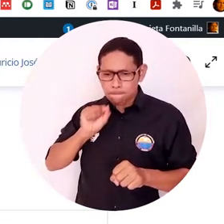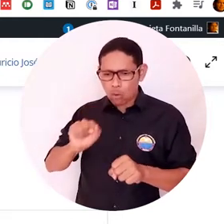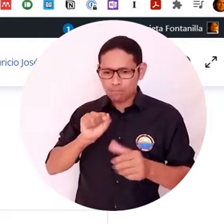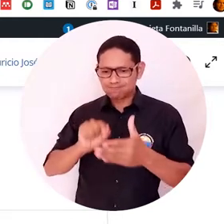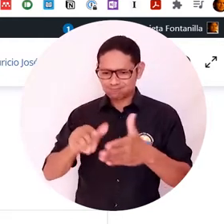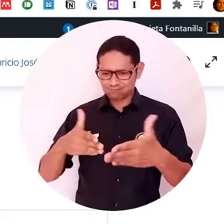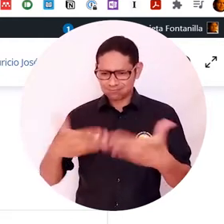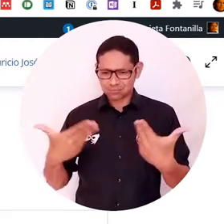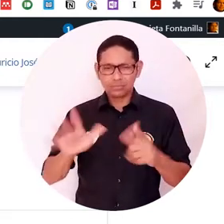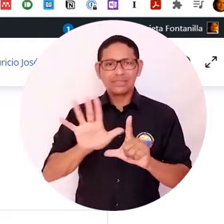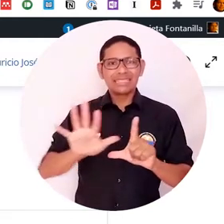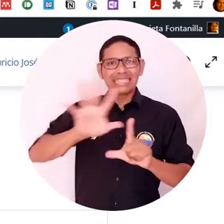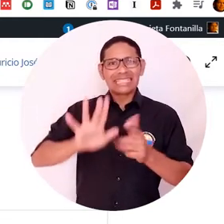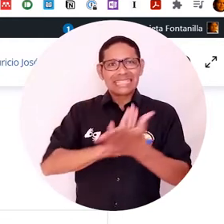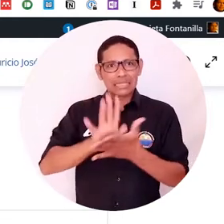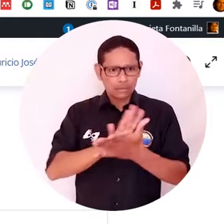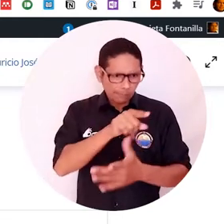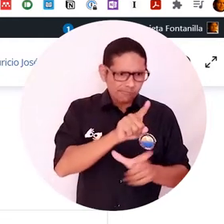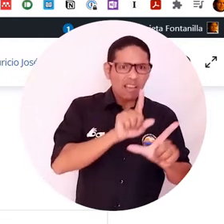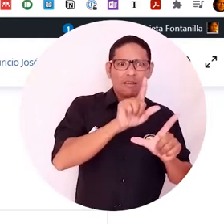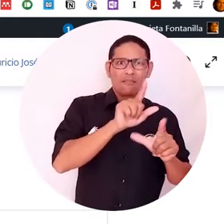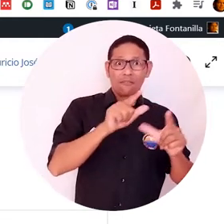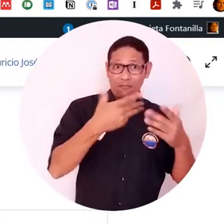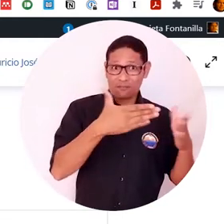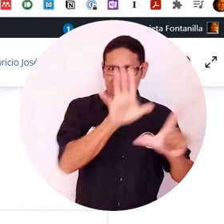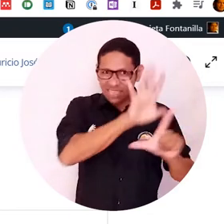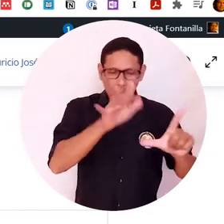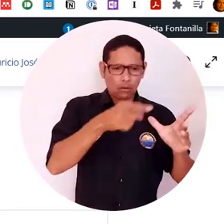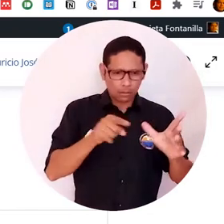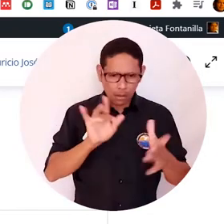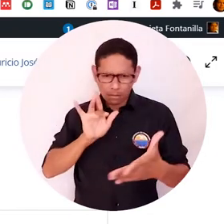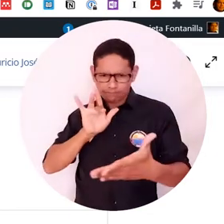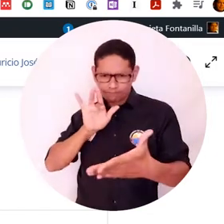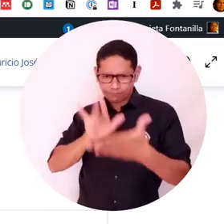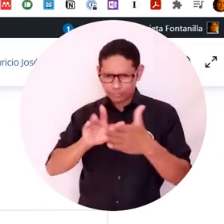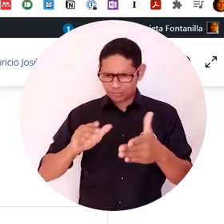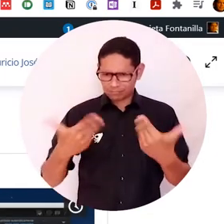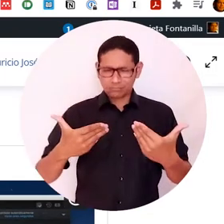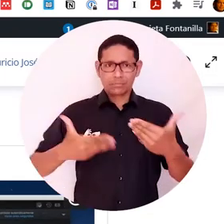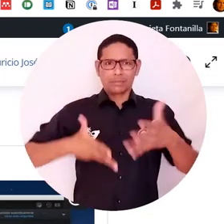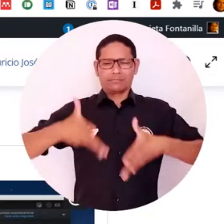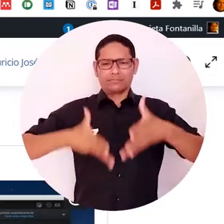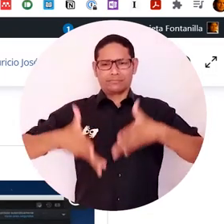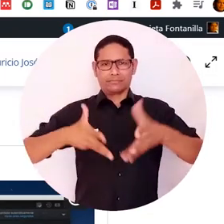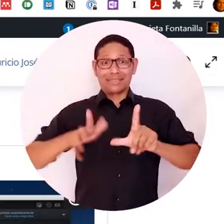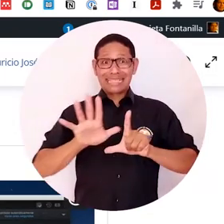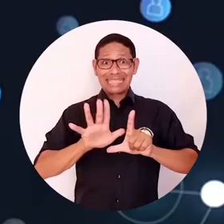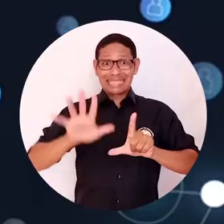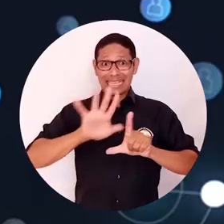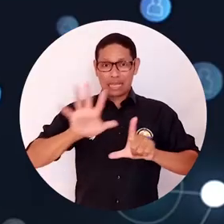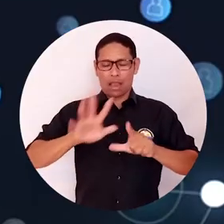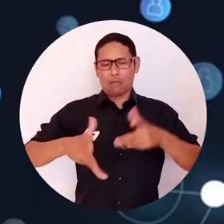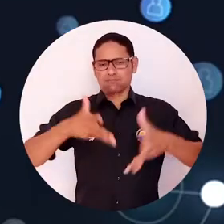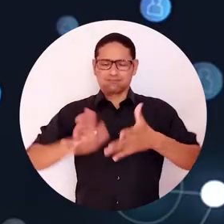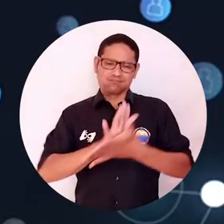desactivar el lenguaje de señas. Entonces, cada video, cada lección, usted podrá accederlo, pero también cualquier persona en temas de